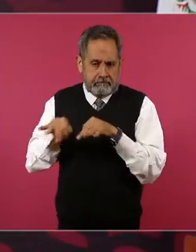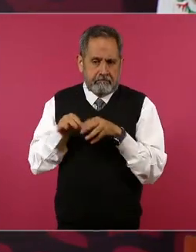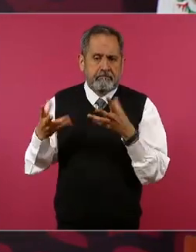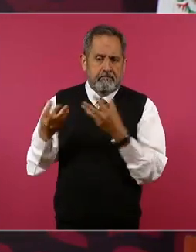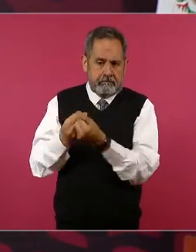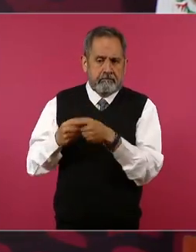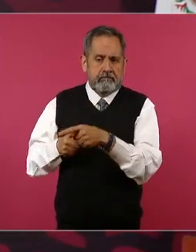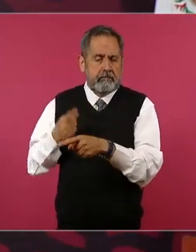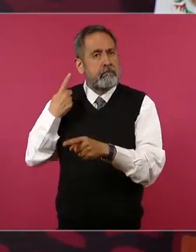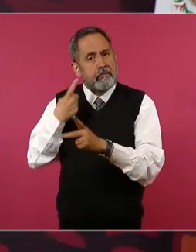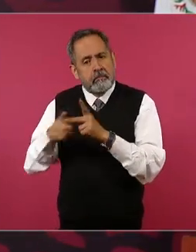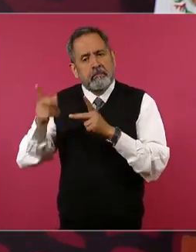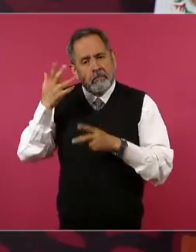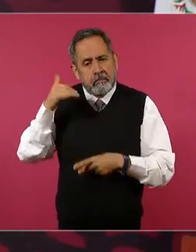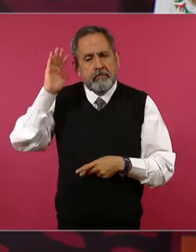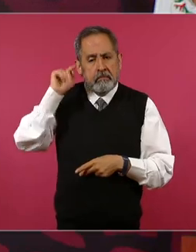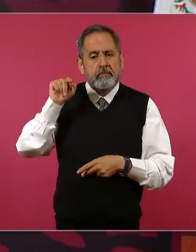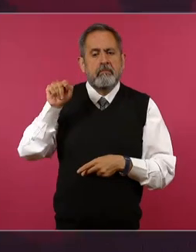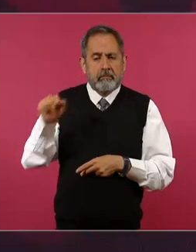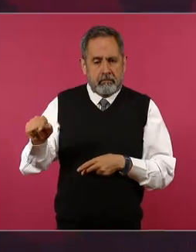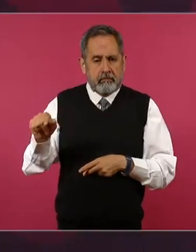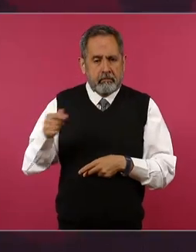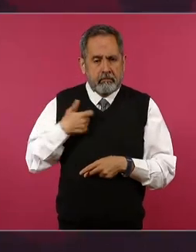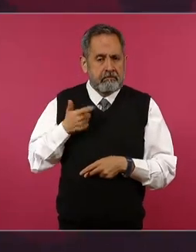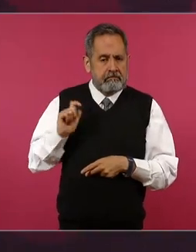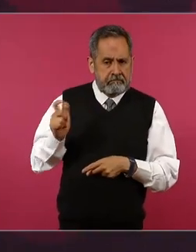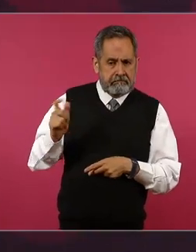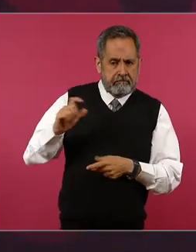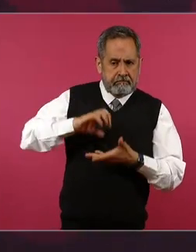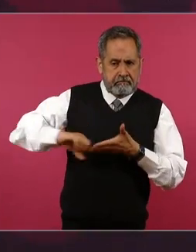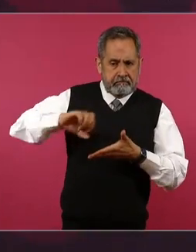cuando empecé coticé